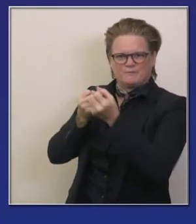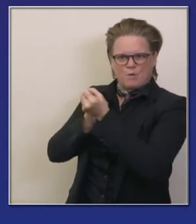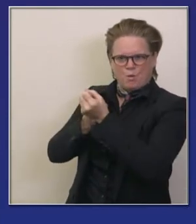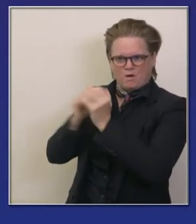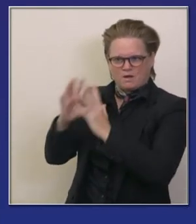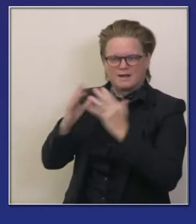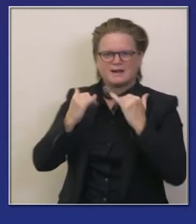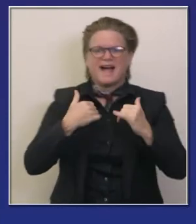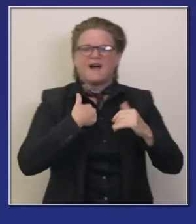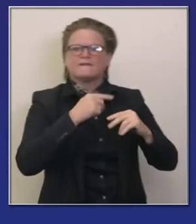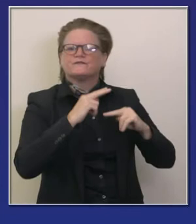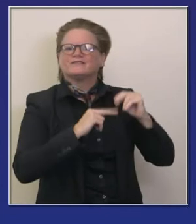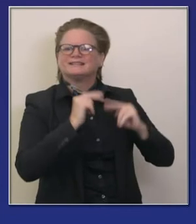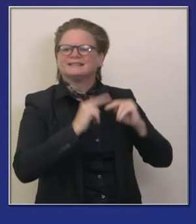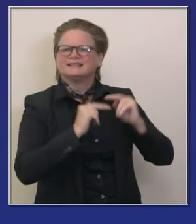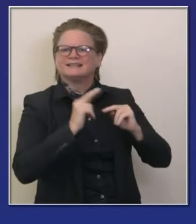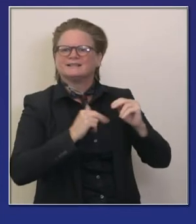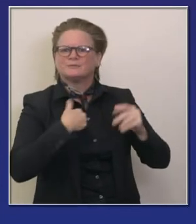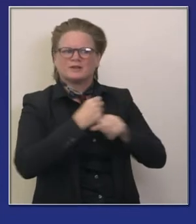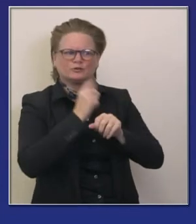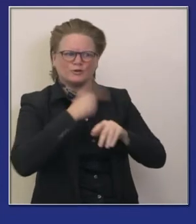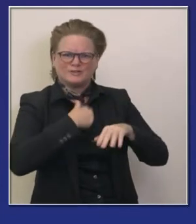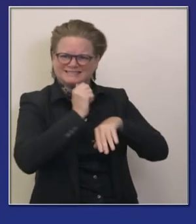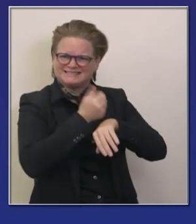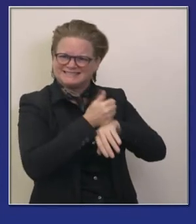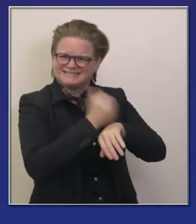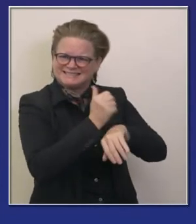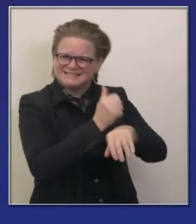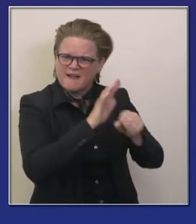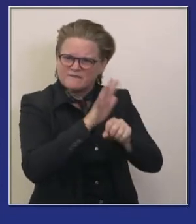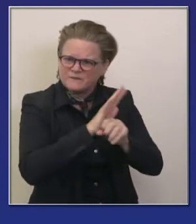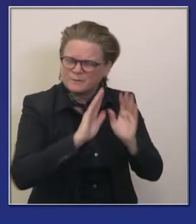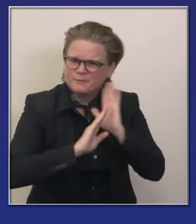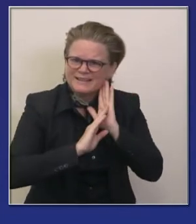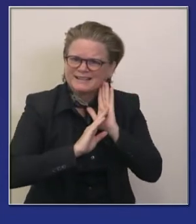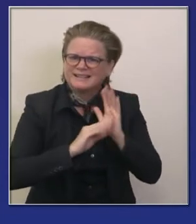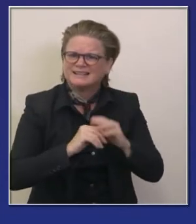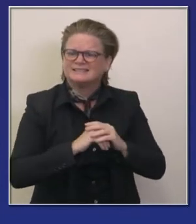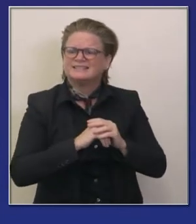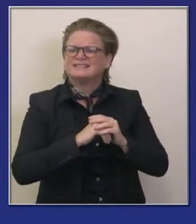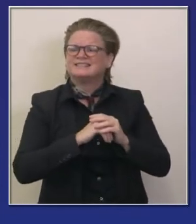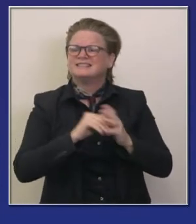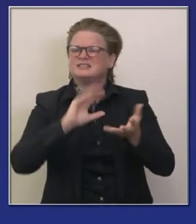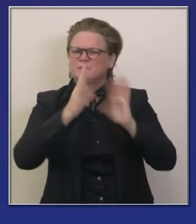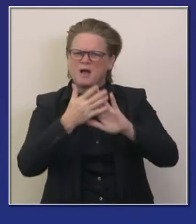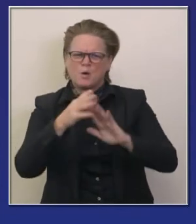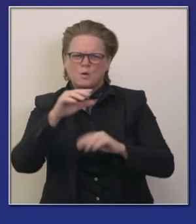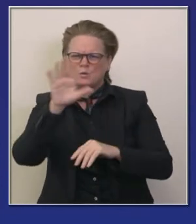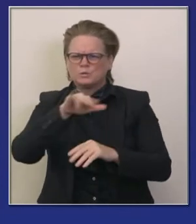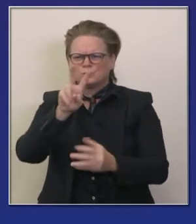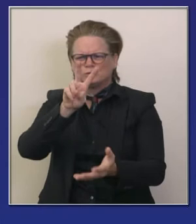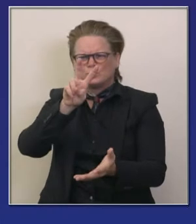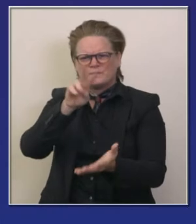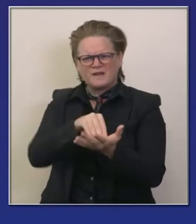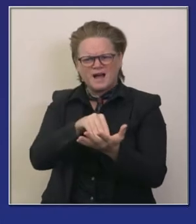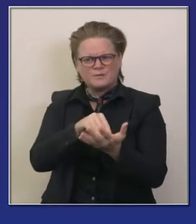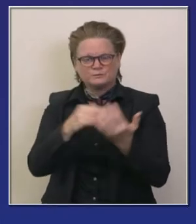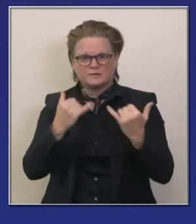provisiones hablábamos de las camas 872 camas adicionales casi 2000 camas